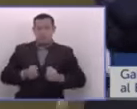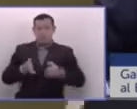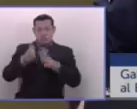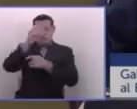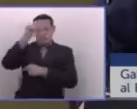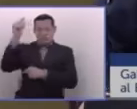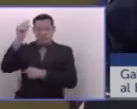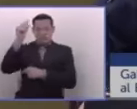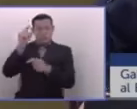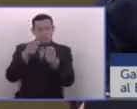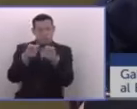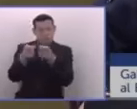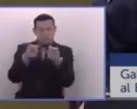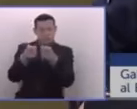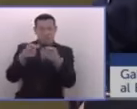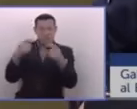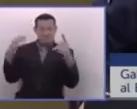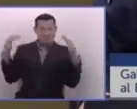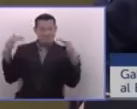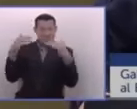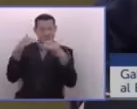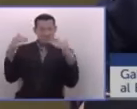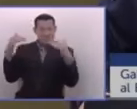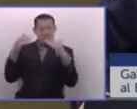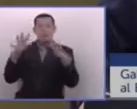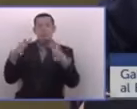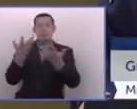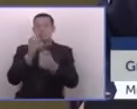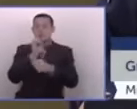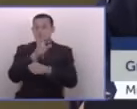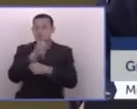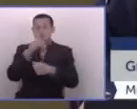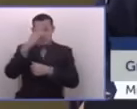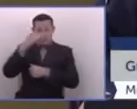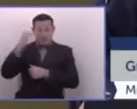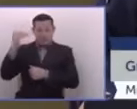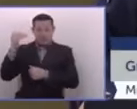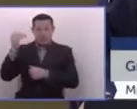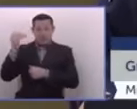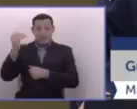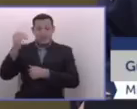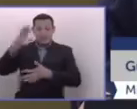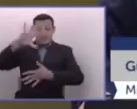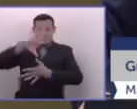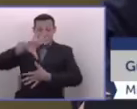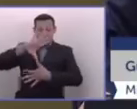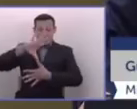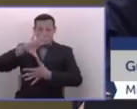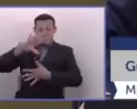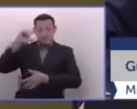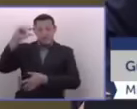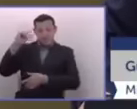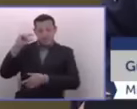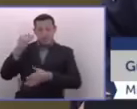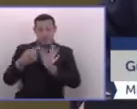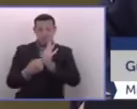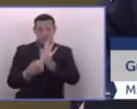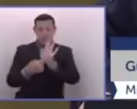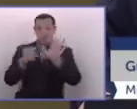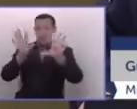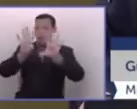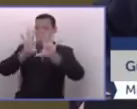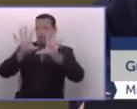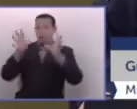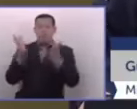operando esta guerra y por eso decía, un país pequeño de América le está demostrando al mundo